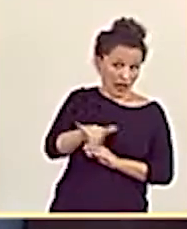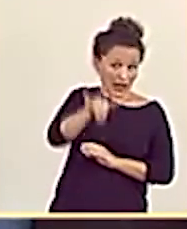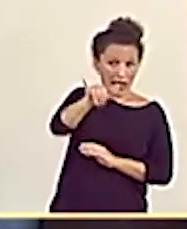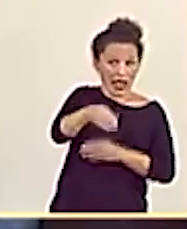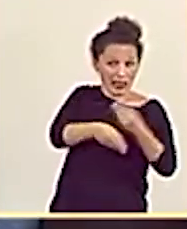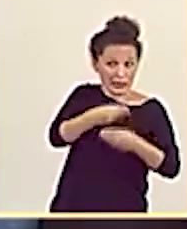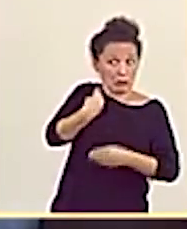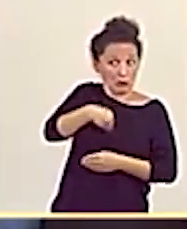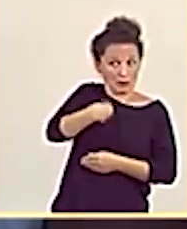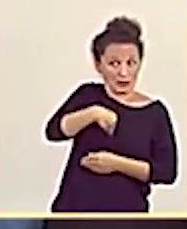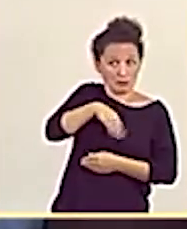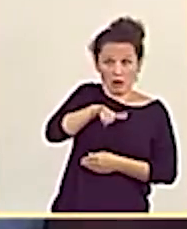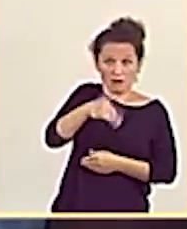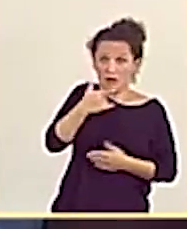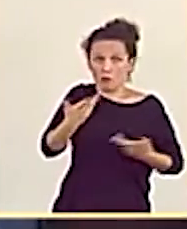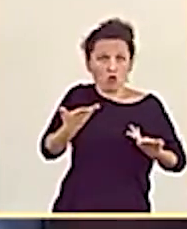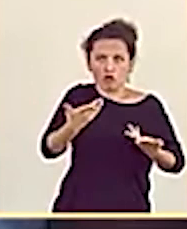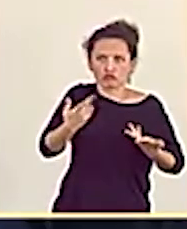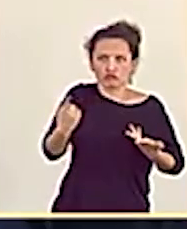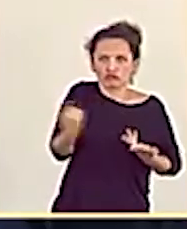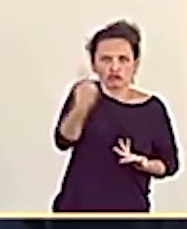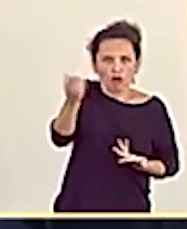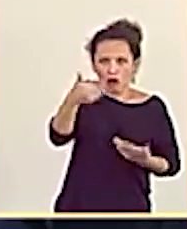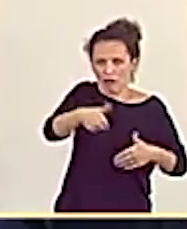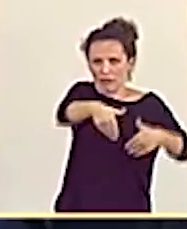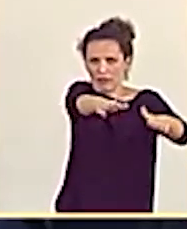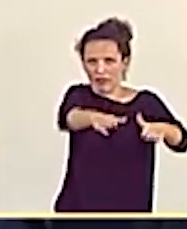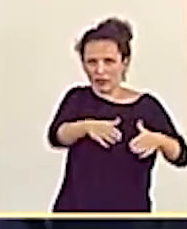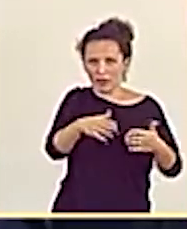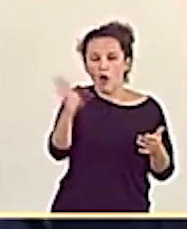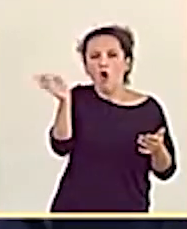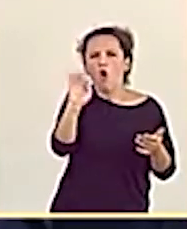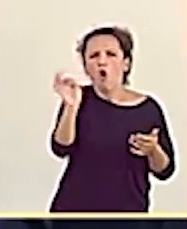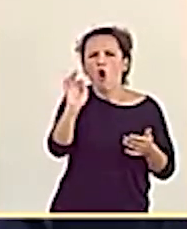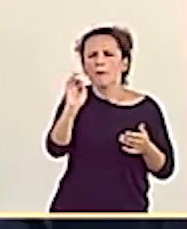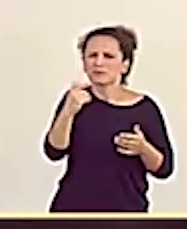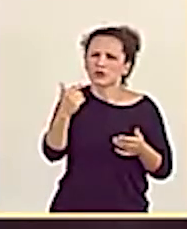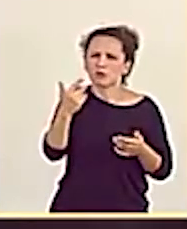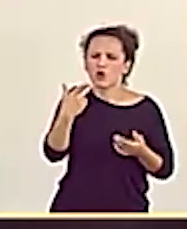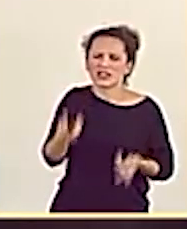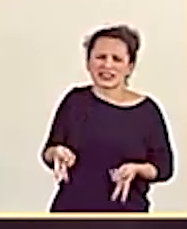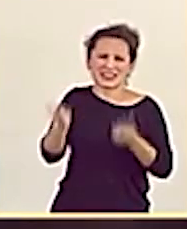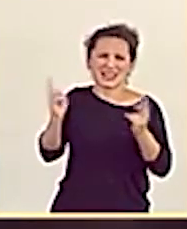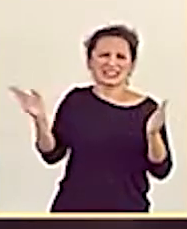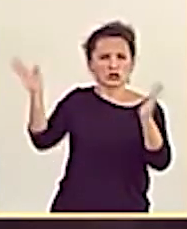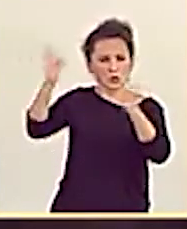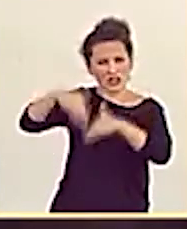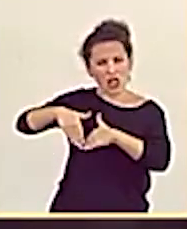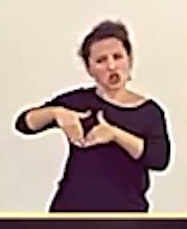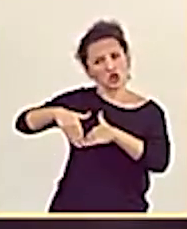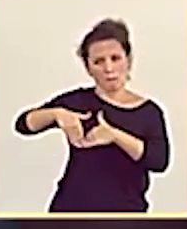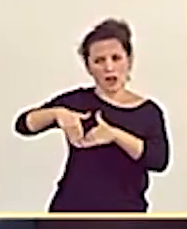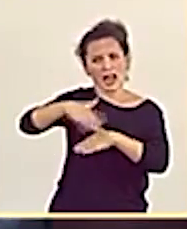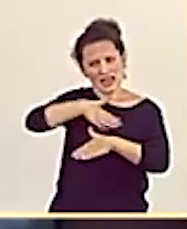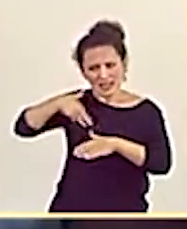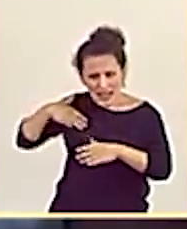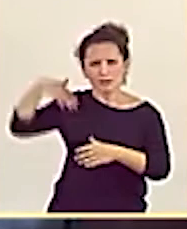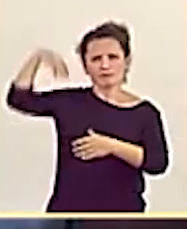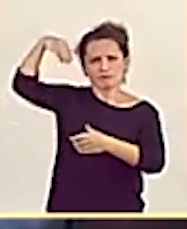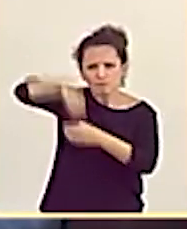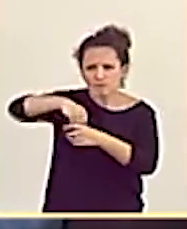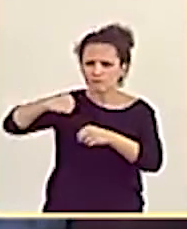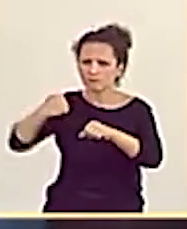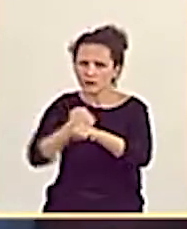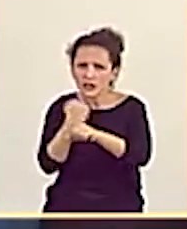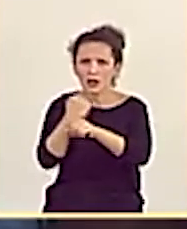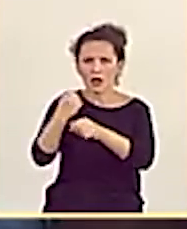solo, a los pies de los caballos o la bochornosa desautorización que ha sufrido al permitir intervenir los precios